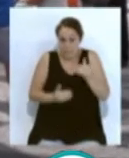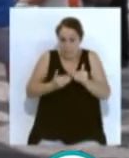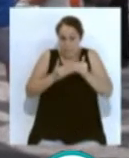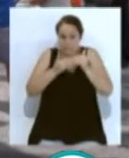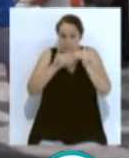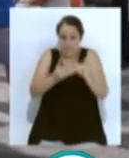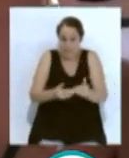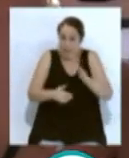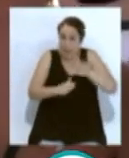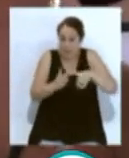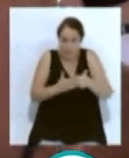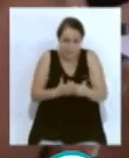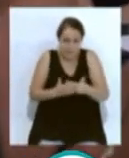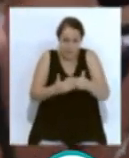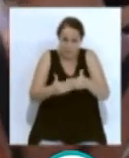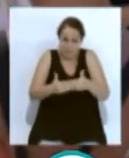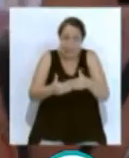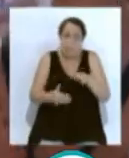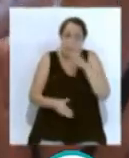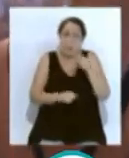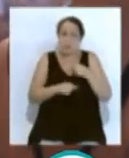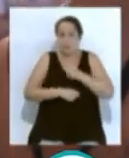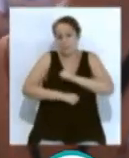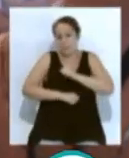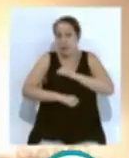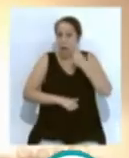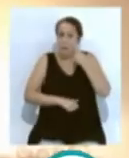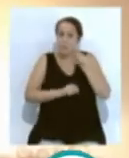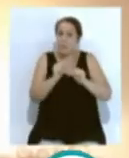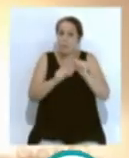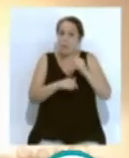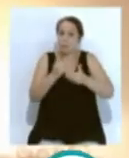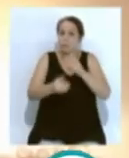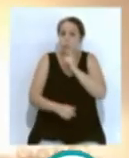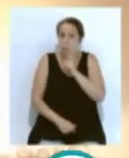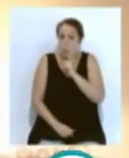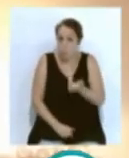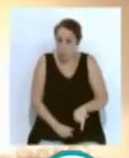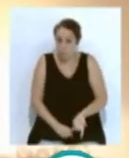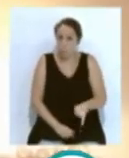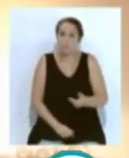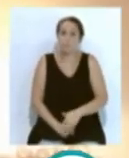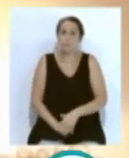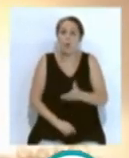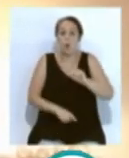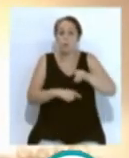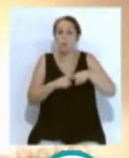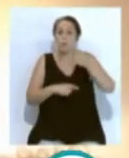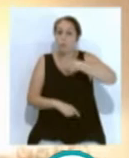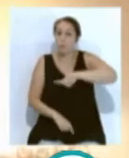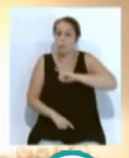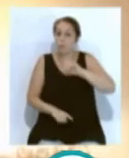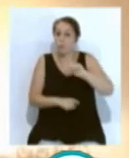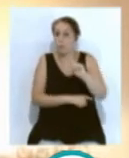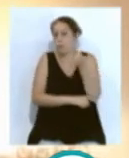puesta en la evolución de la pandemia. Dábamos un 49,11% de previsión de ocupación, pero luego hemos conseguido